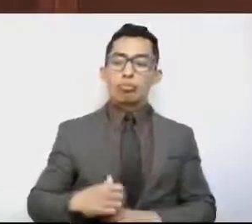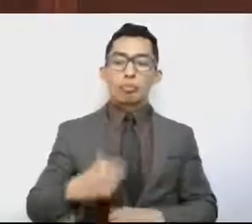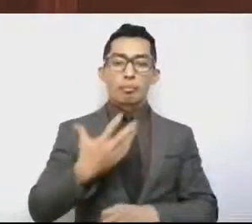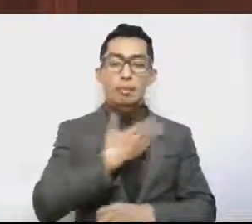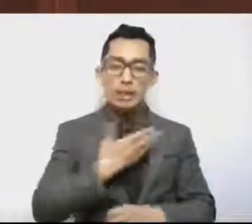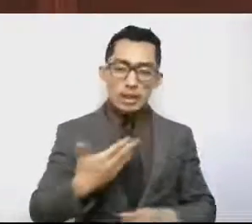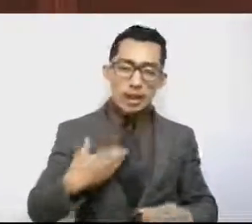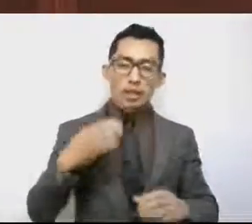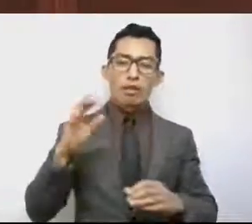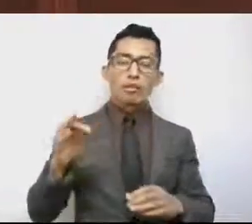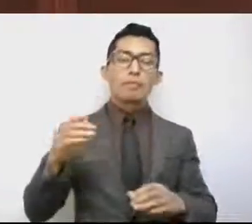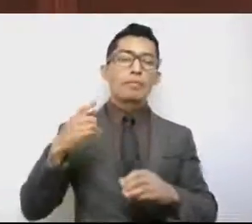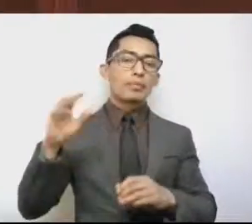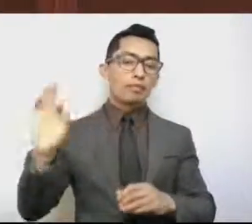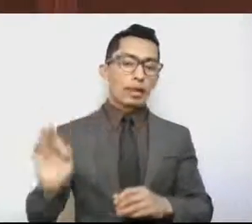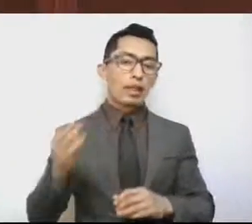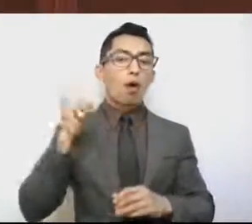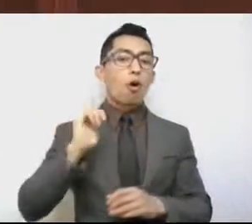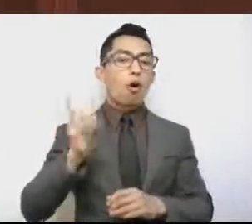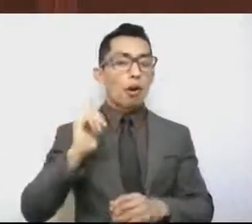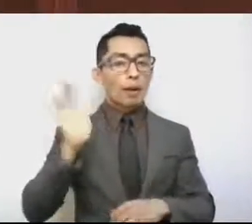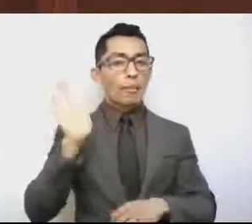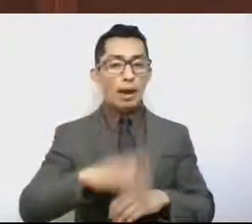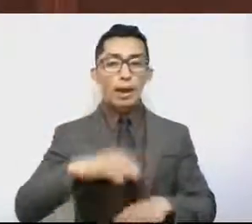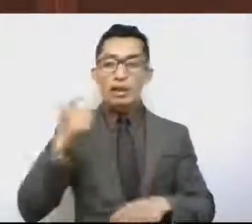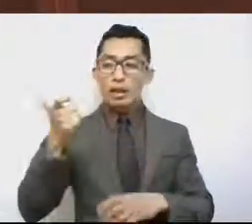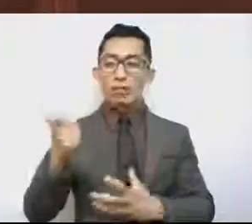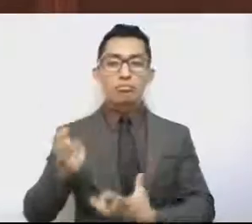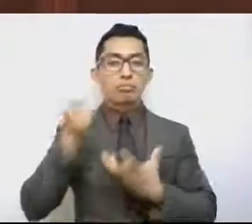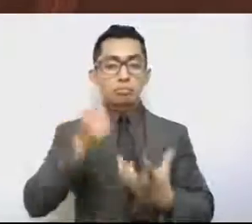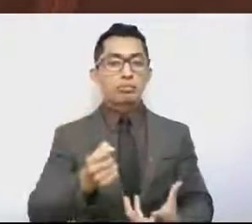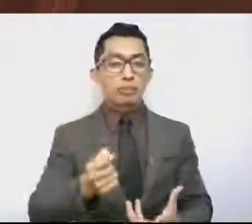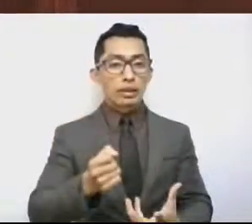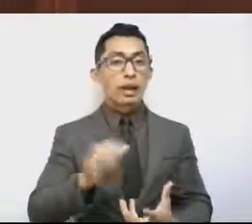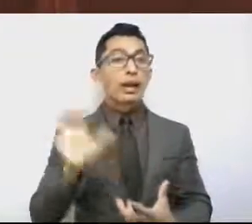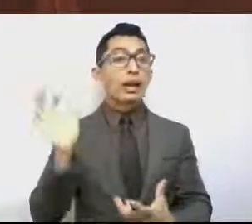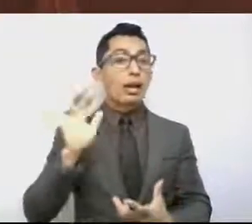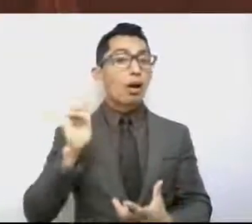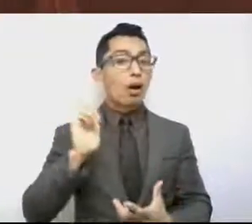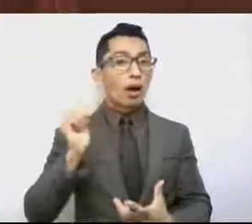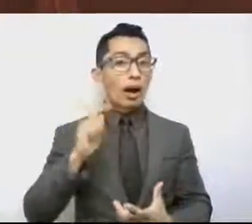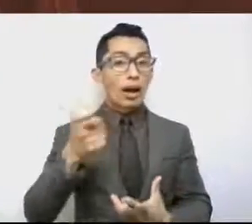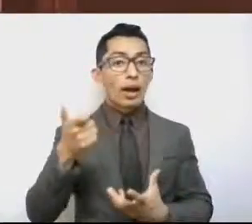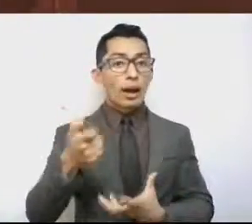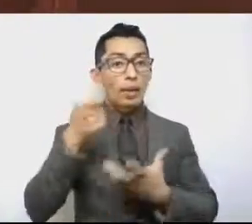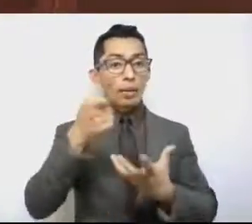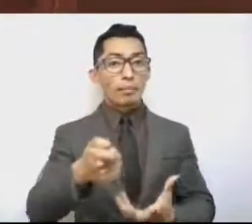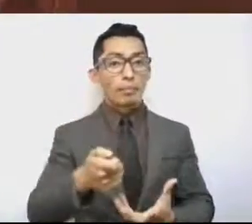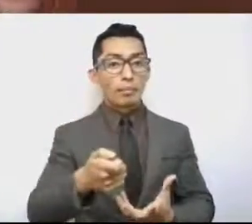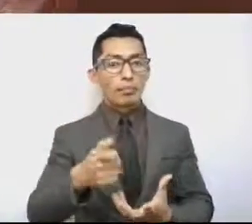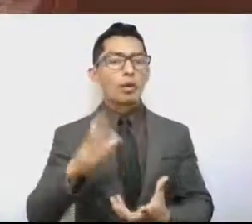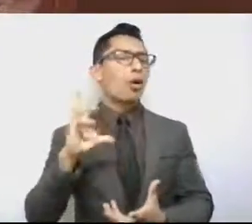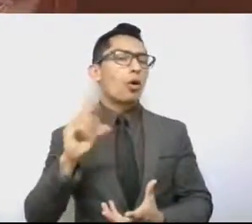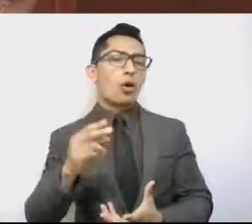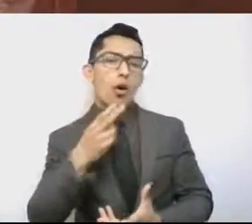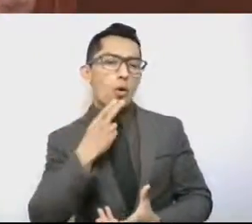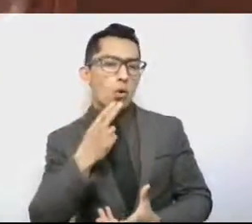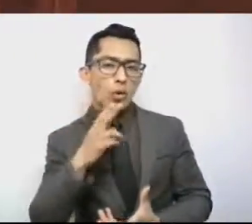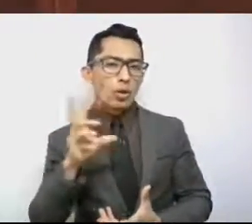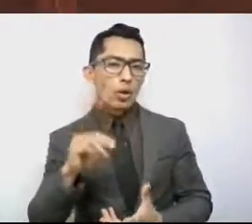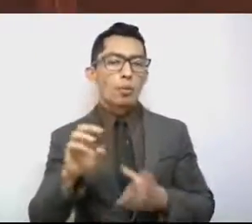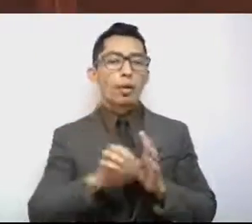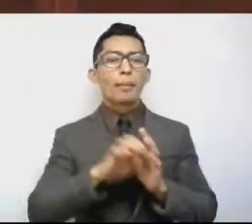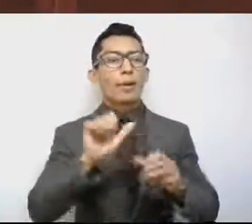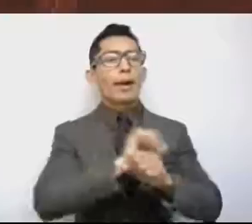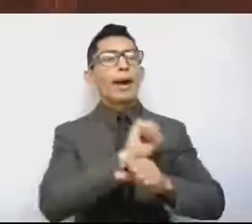Ojalá que este fondo, aún siendo mayor, no se utilice, como los seguros de los autos.